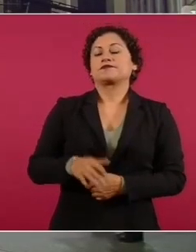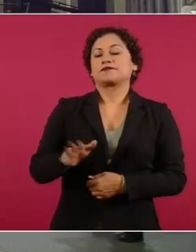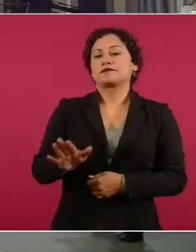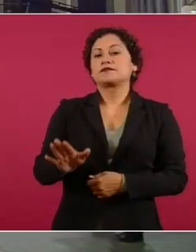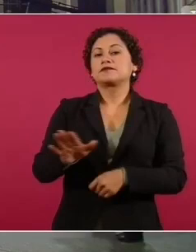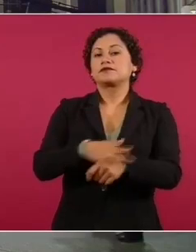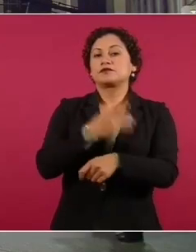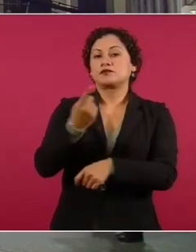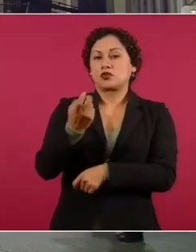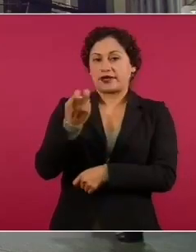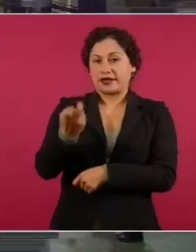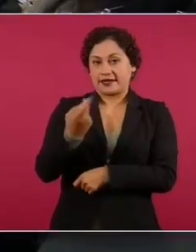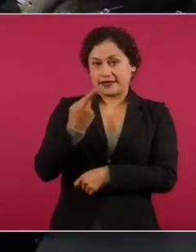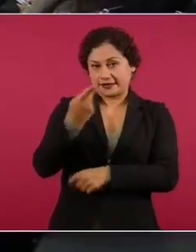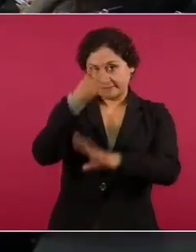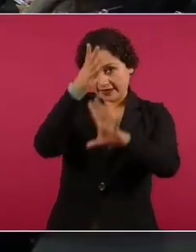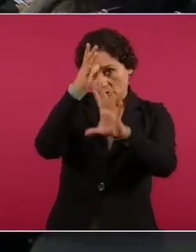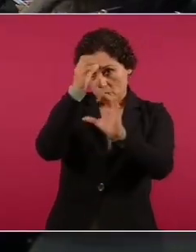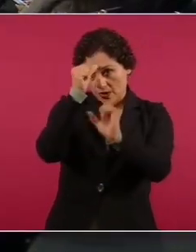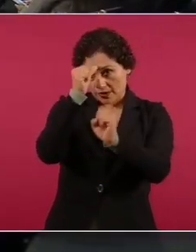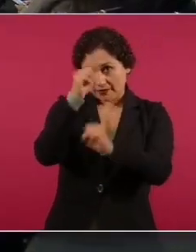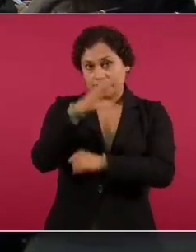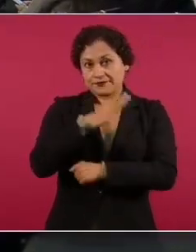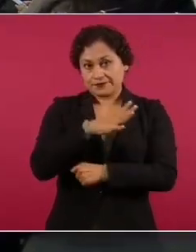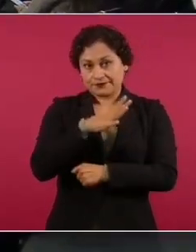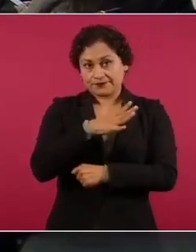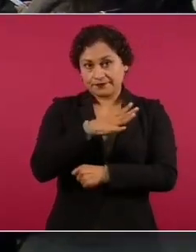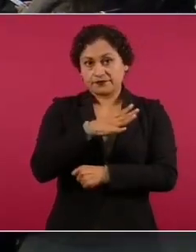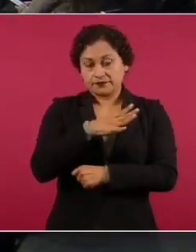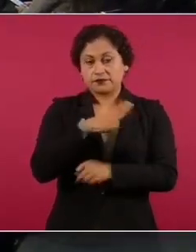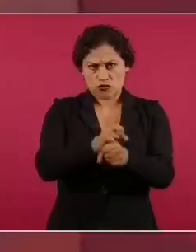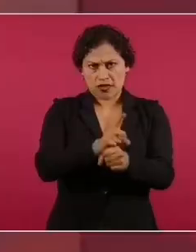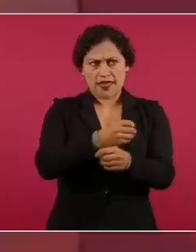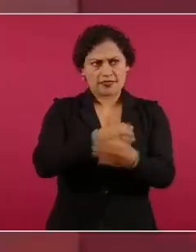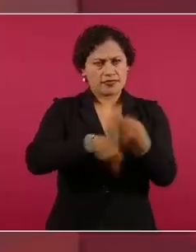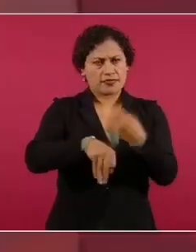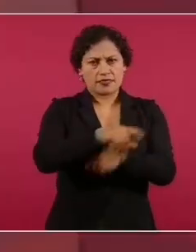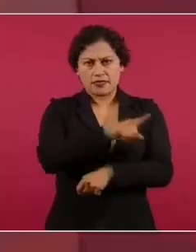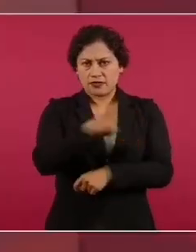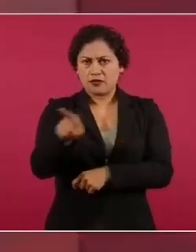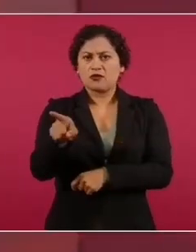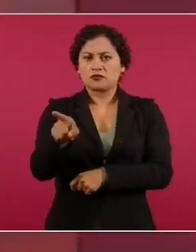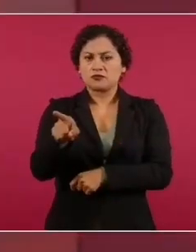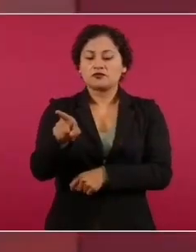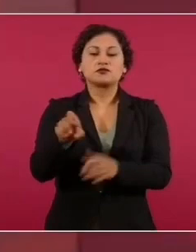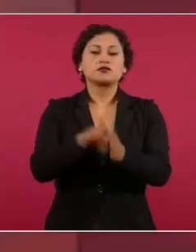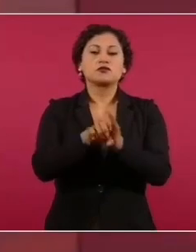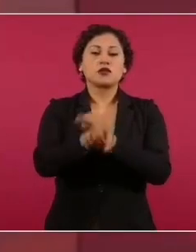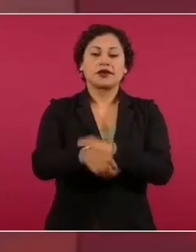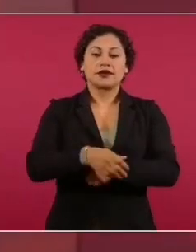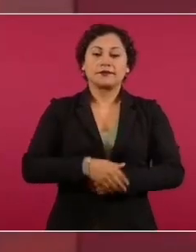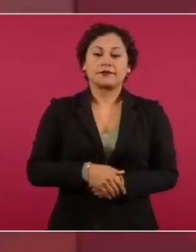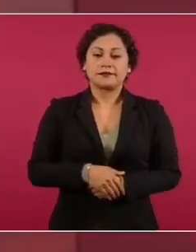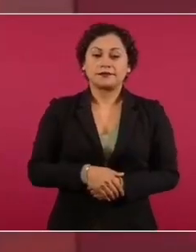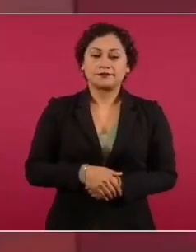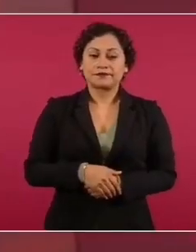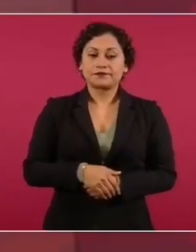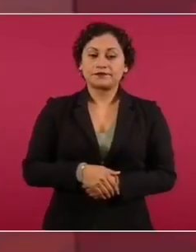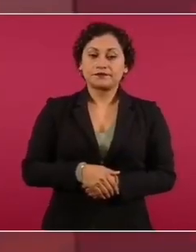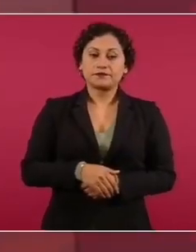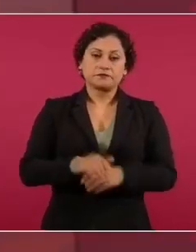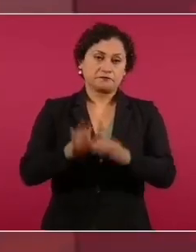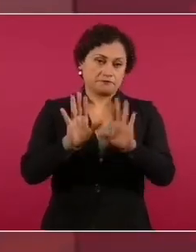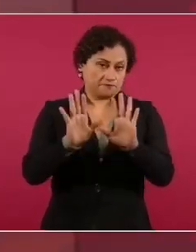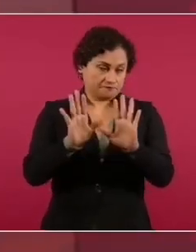a partir de la buena voluntad, Noticia te da, es un